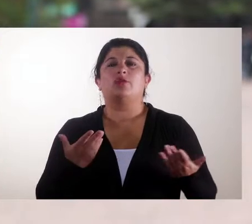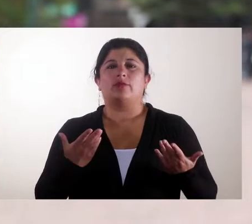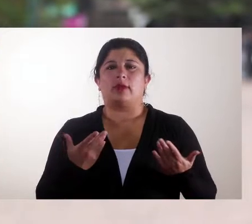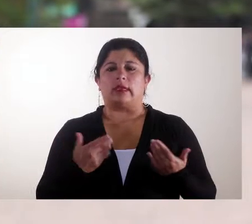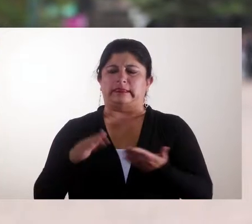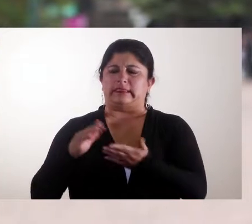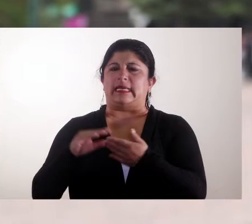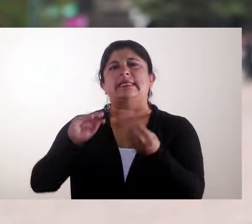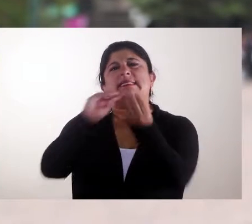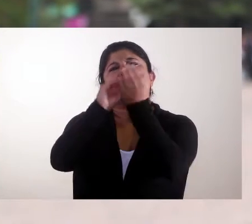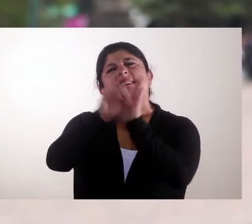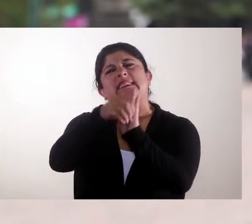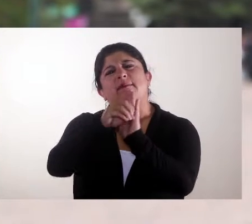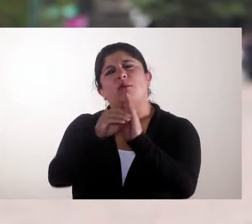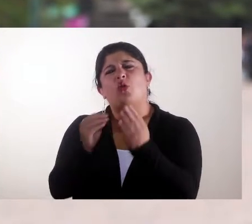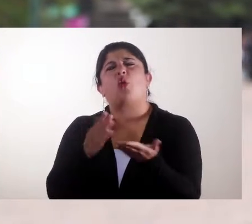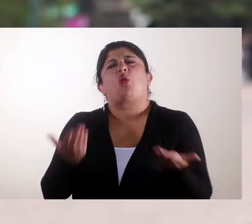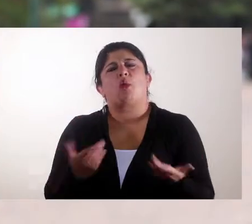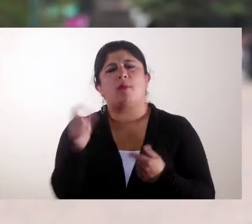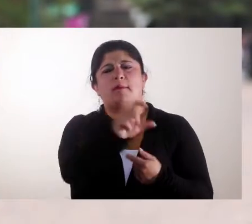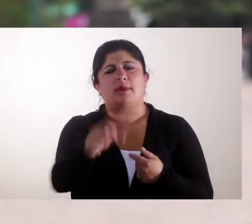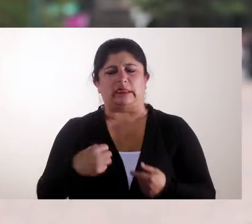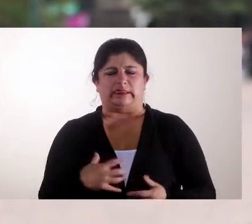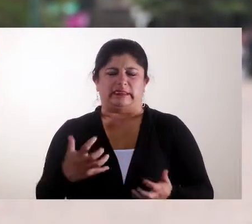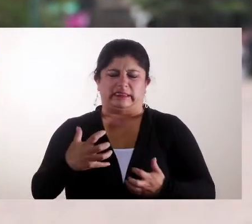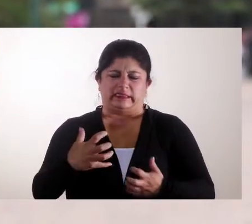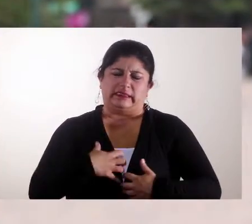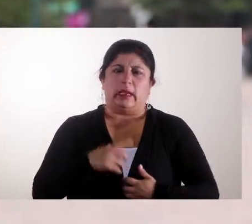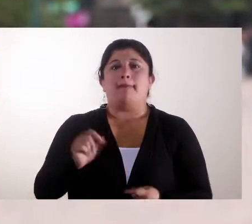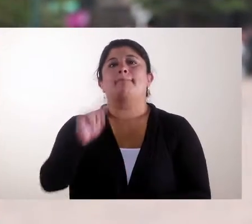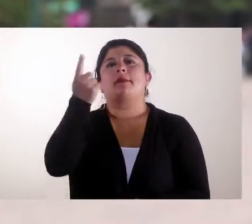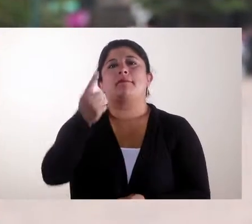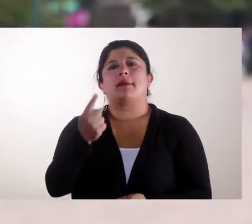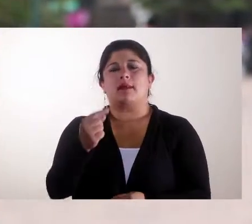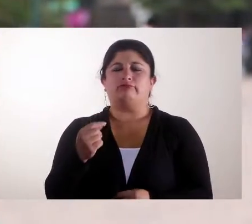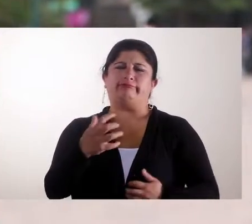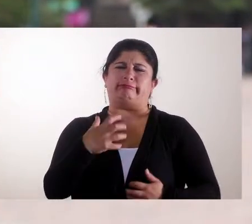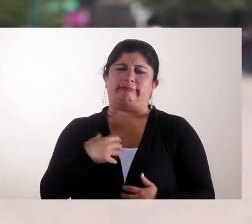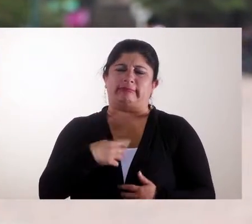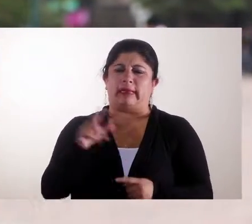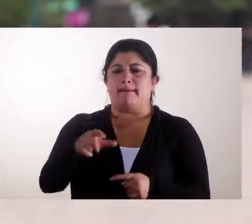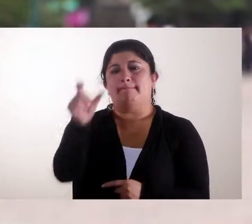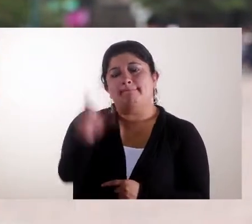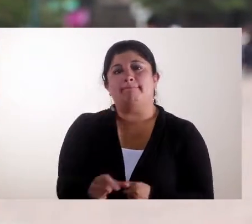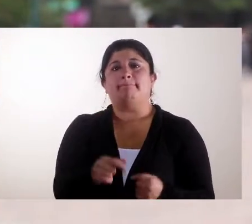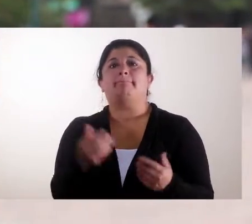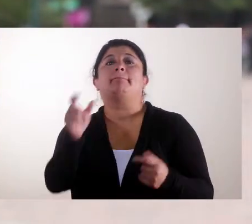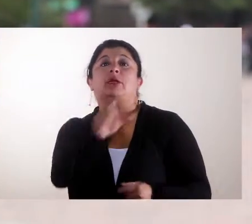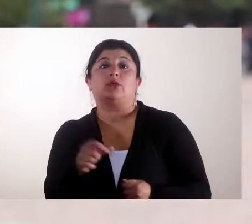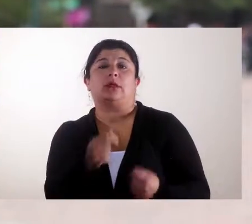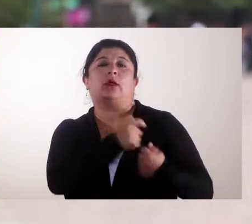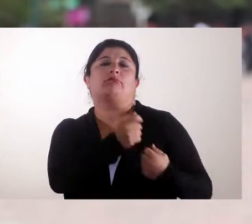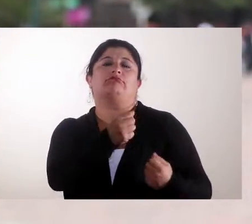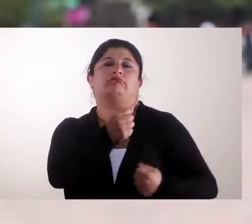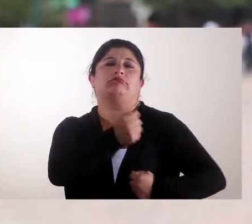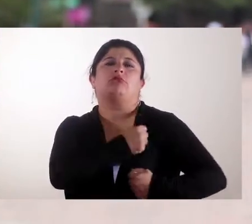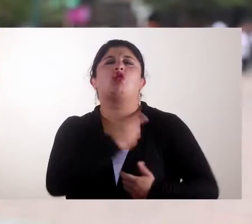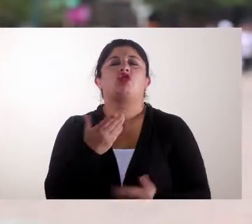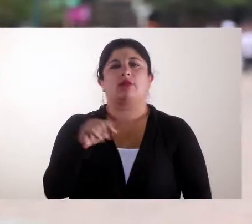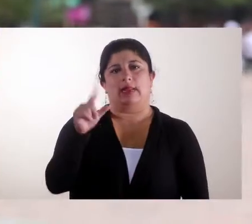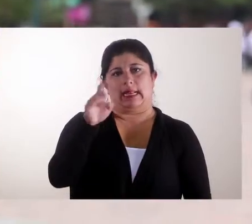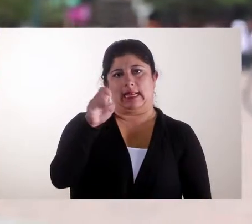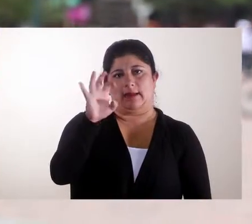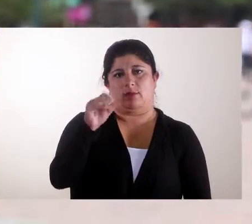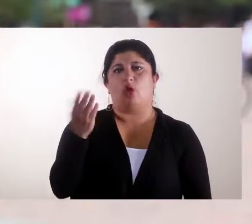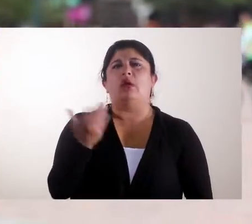Estuvimos en el acto de reparación simbólica a las víctimas, en este caso a la primera víctima a la que se hace homenaje, miembro de la fuerza pública de nuestro